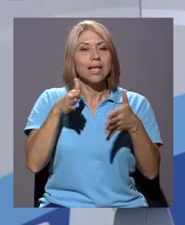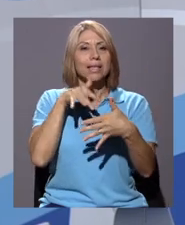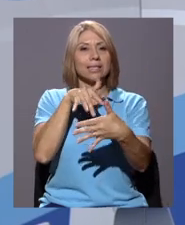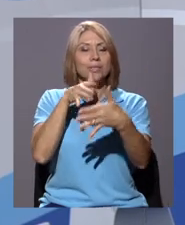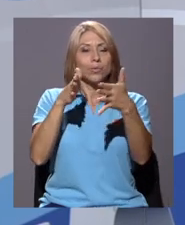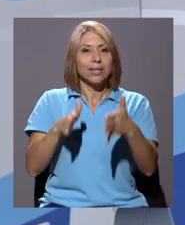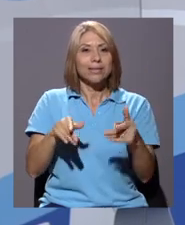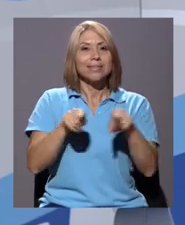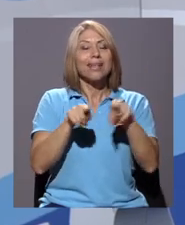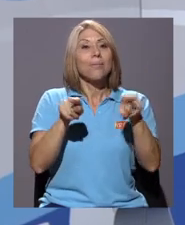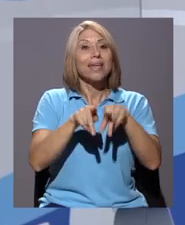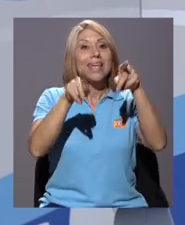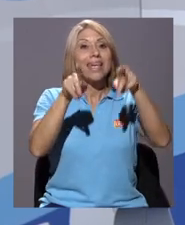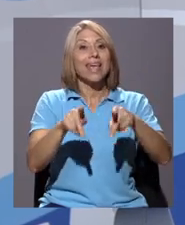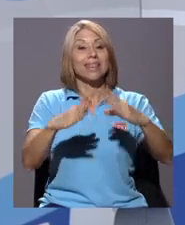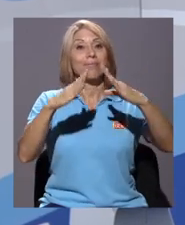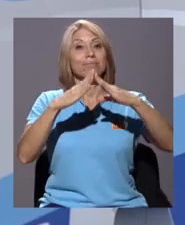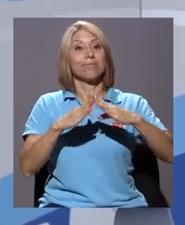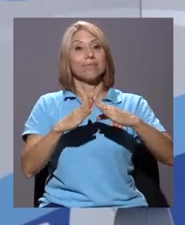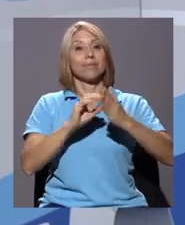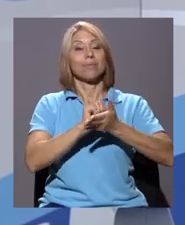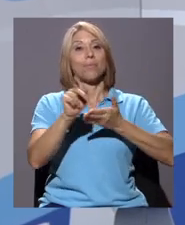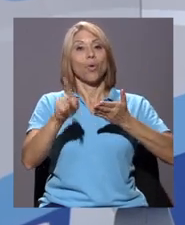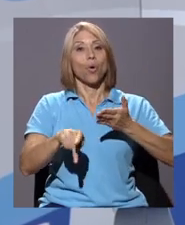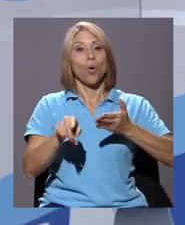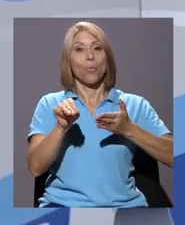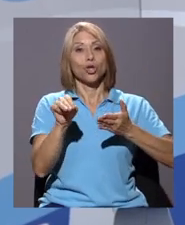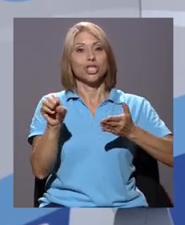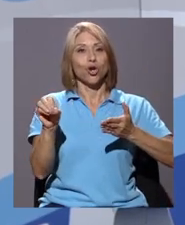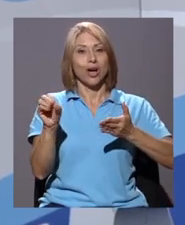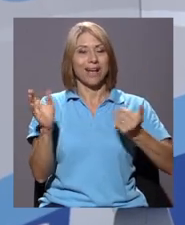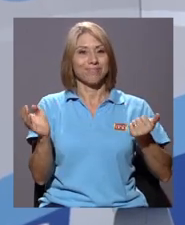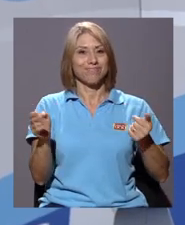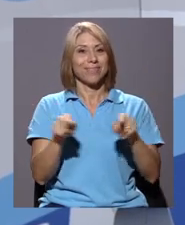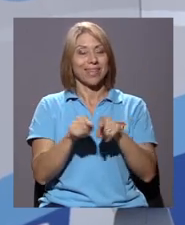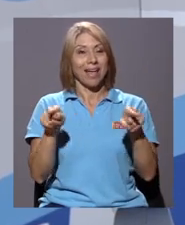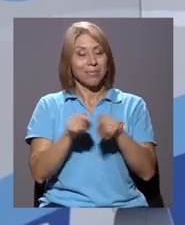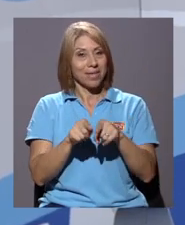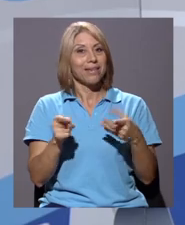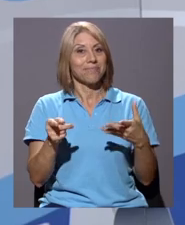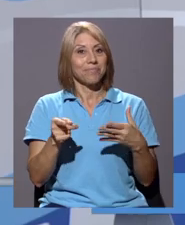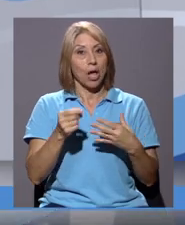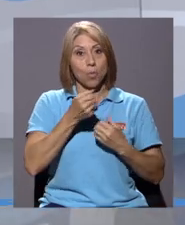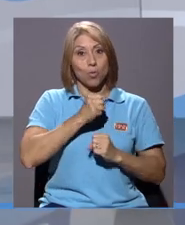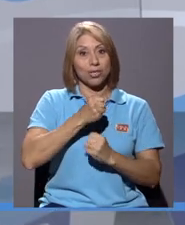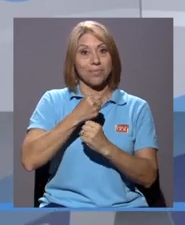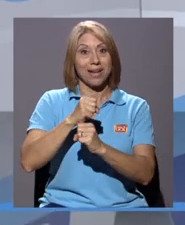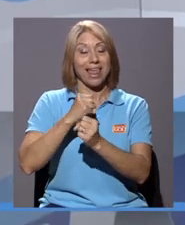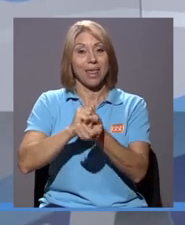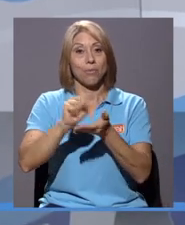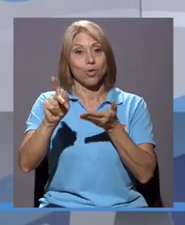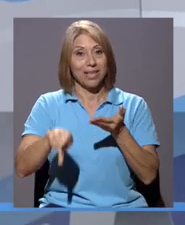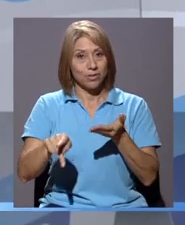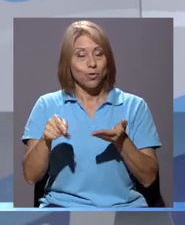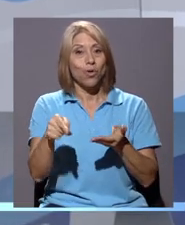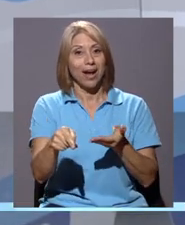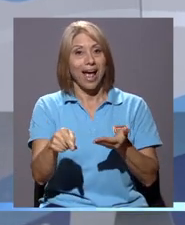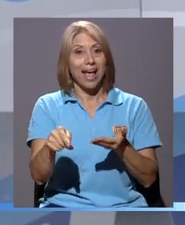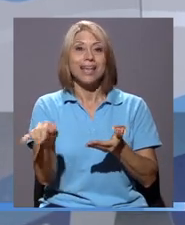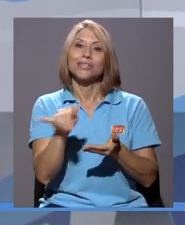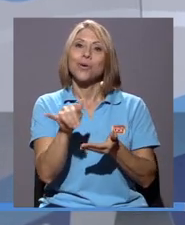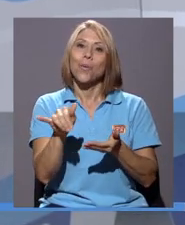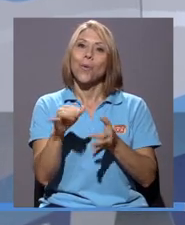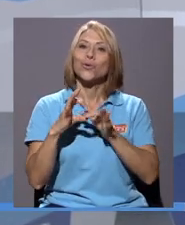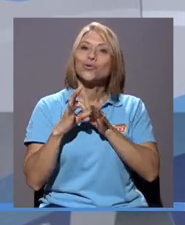a la gente del Cantón de Montes de Oca. Entonces, hemos hecho también la Municipalidad de Montes de Oca, también es como nuestro